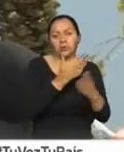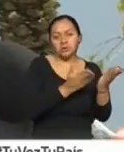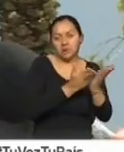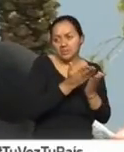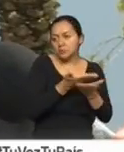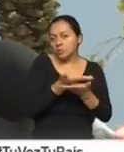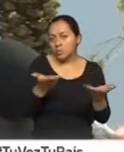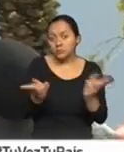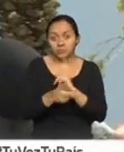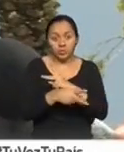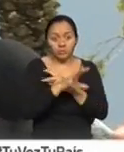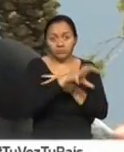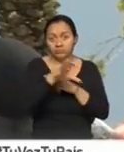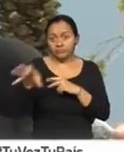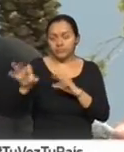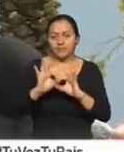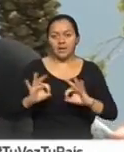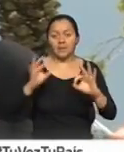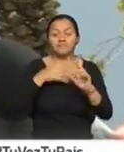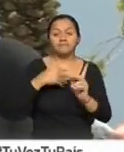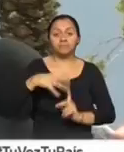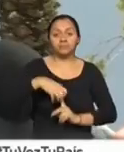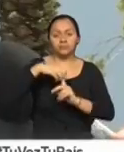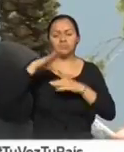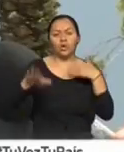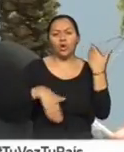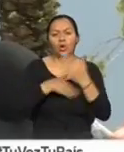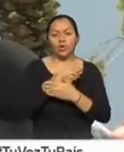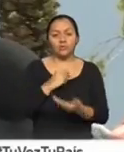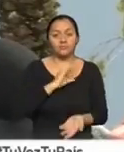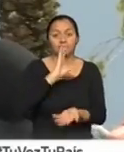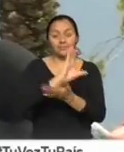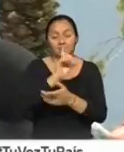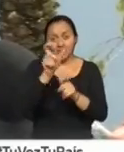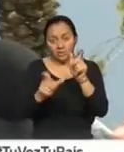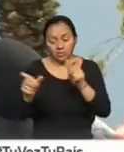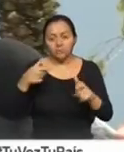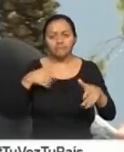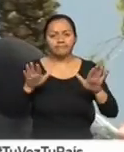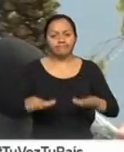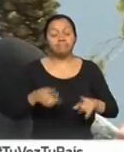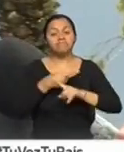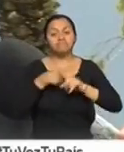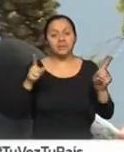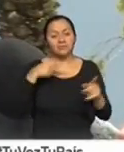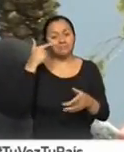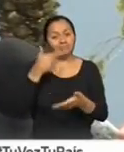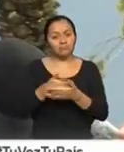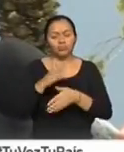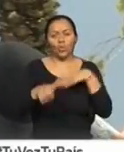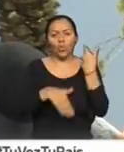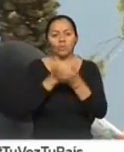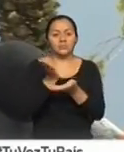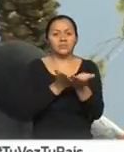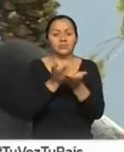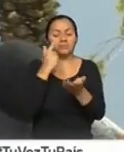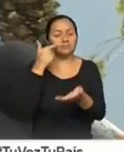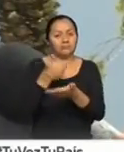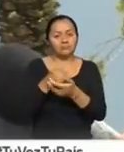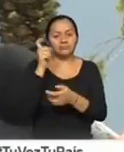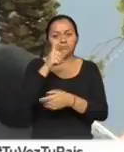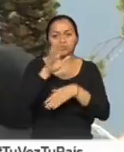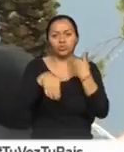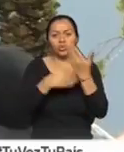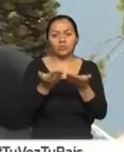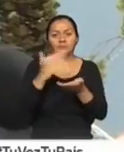no se producen en las dos provincias afectadas. Se le da prioridad a los proveedores locales, pero hay muchos bienes y servicios que se tienen que demandar para la